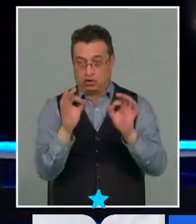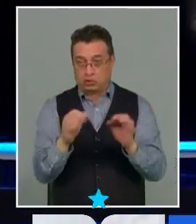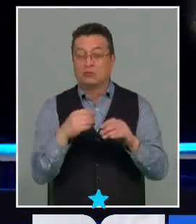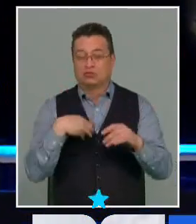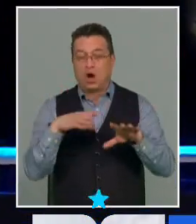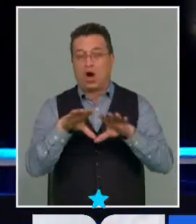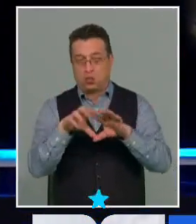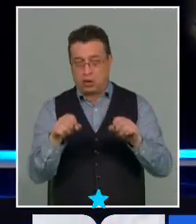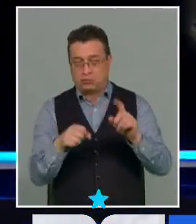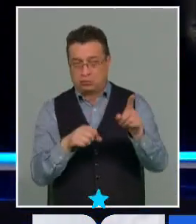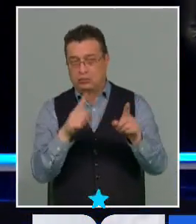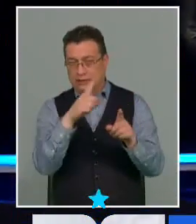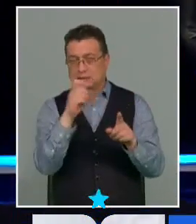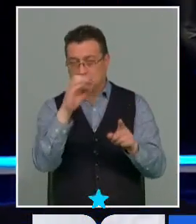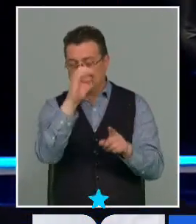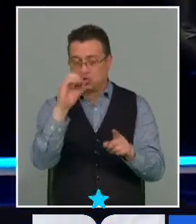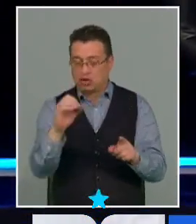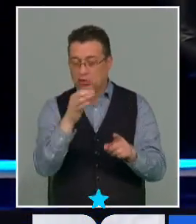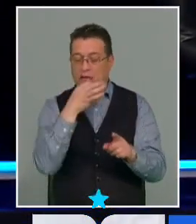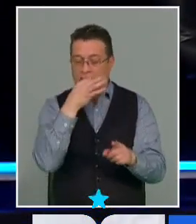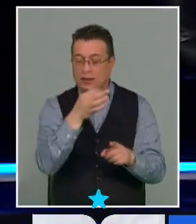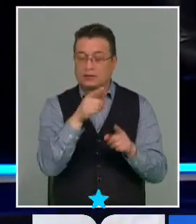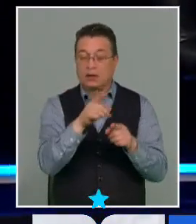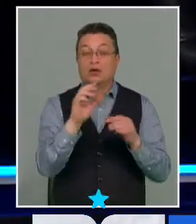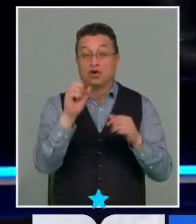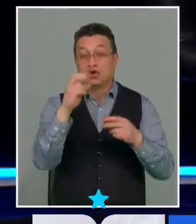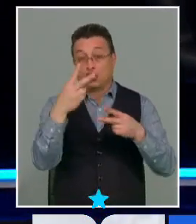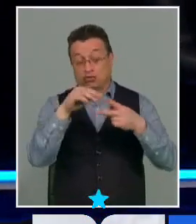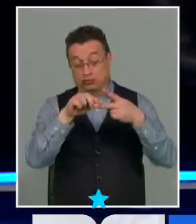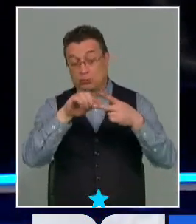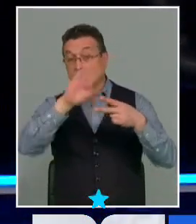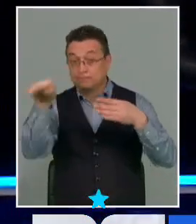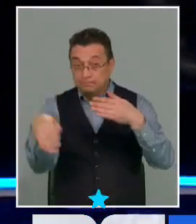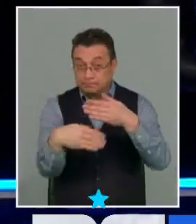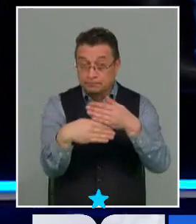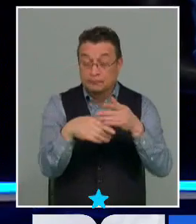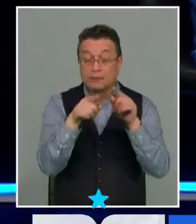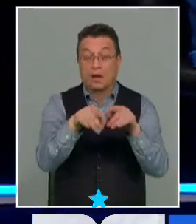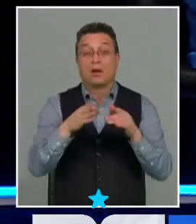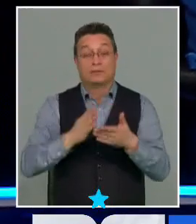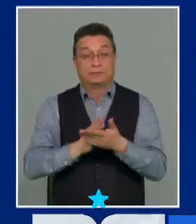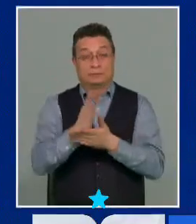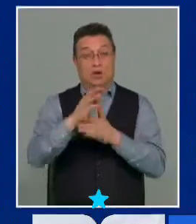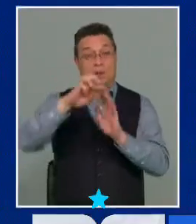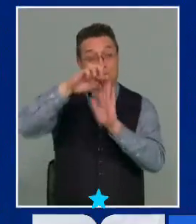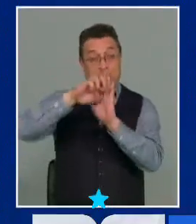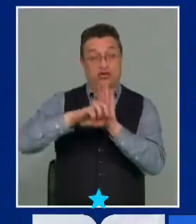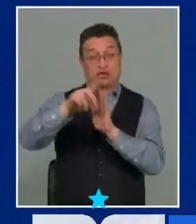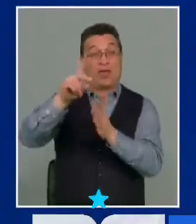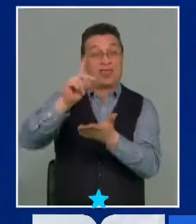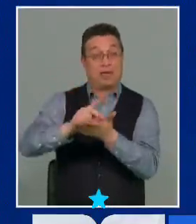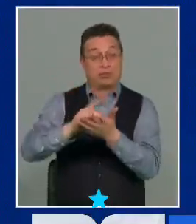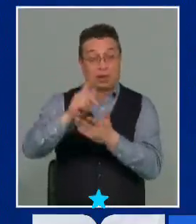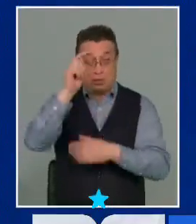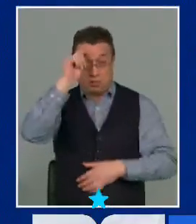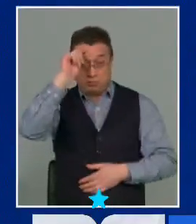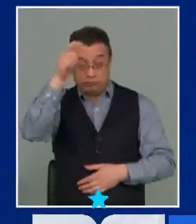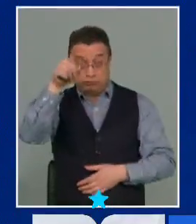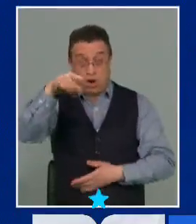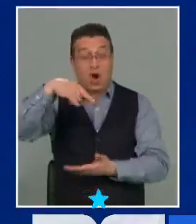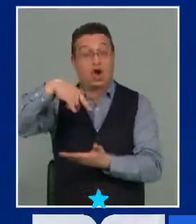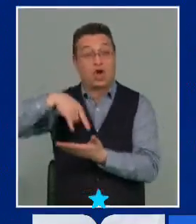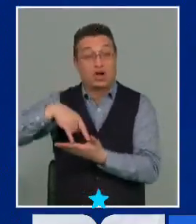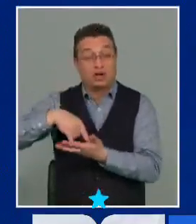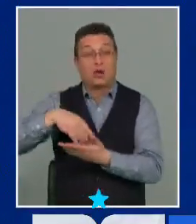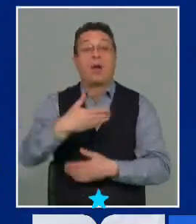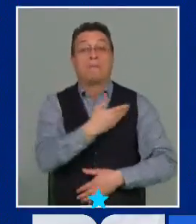concuerdo 100% en la explicación que ella da y dos, que agregar que cuando se inicia un proyecto por los diputados, es decir, por las diputadas por el Congreso,